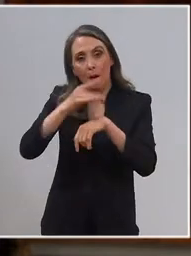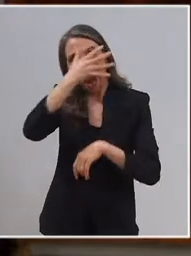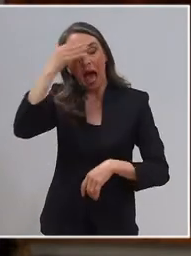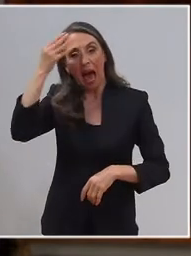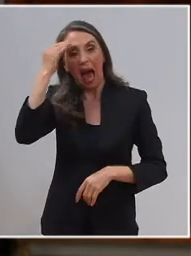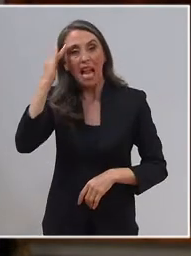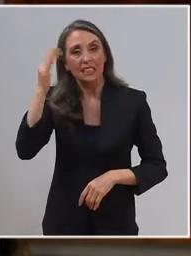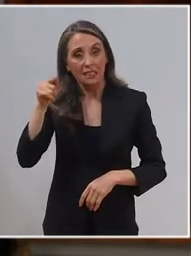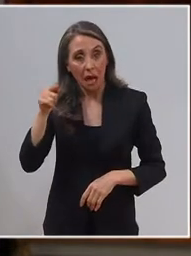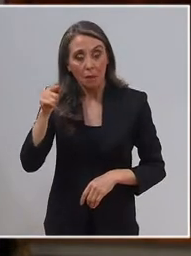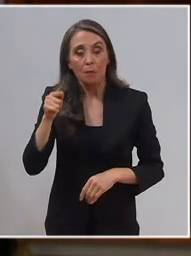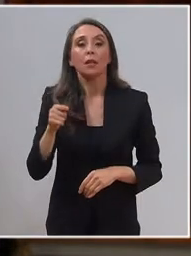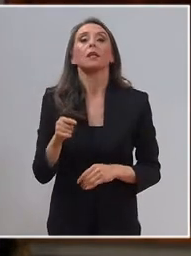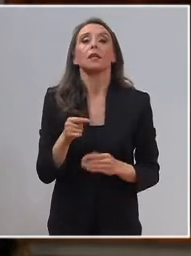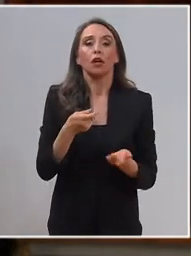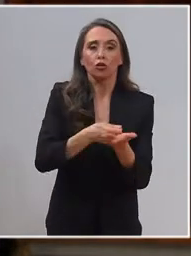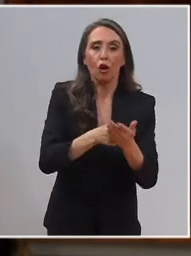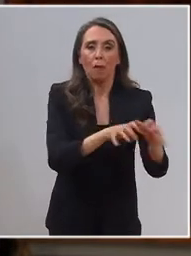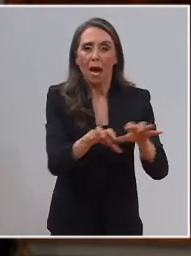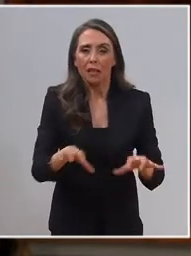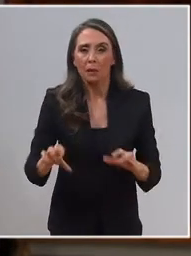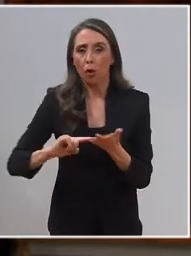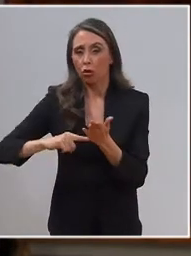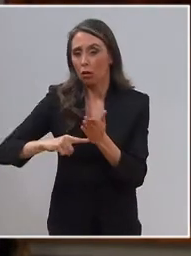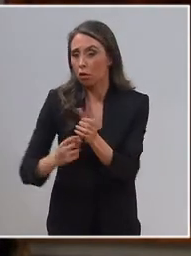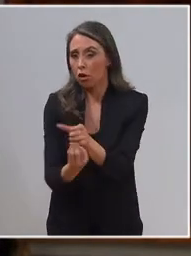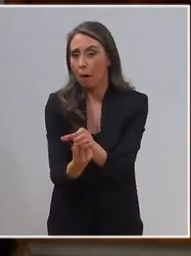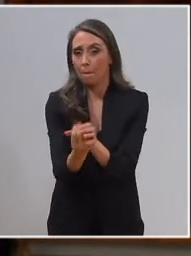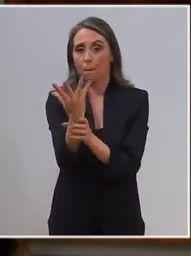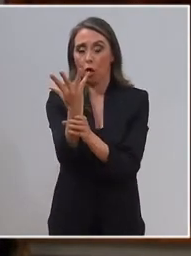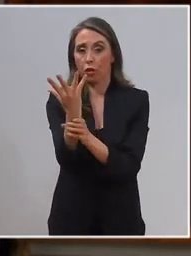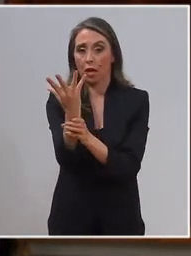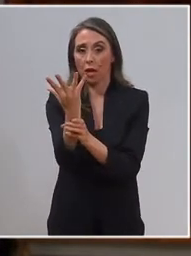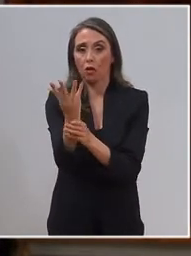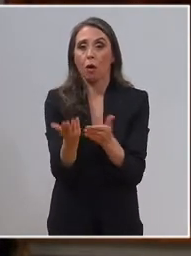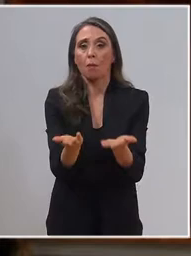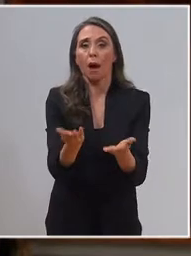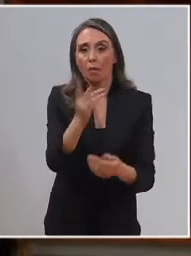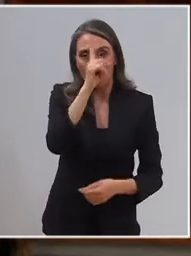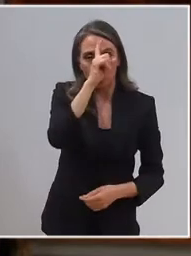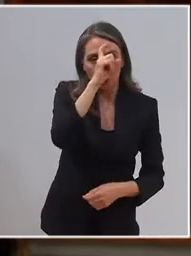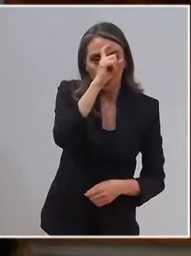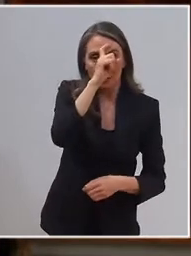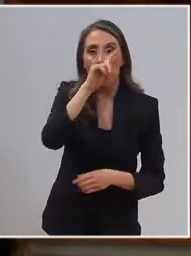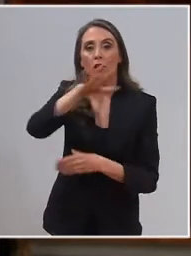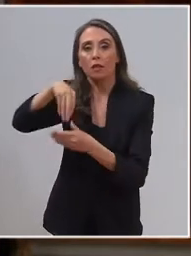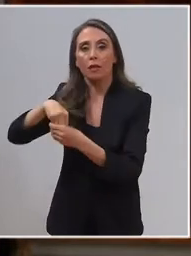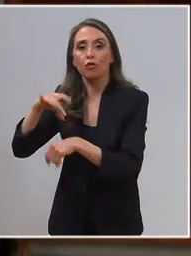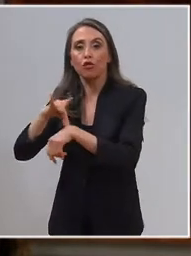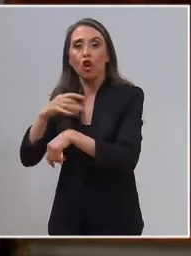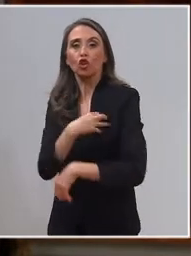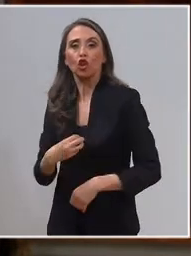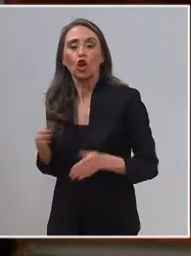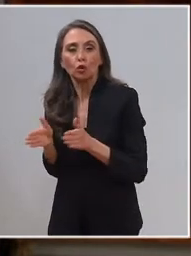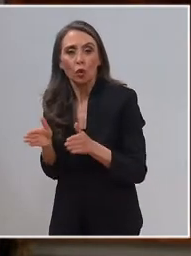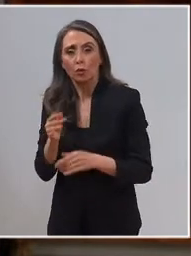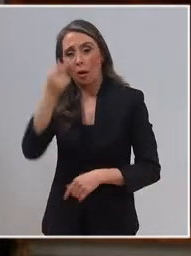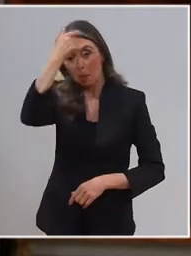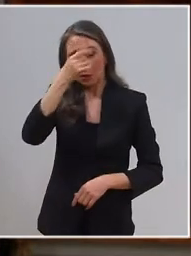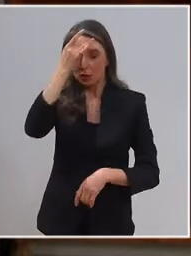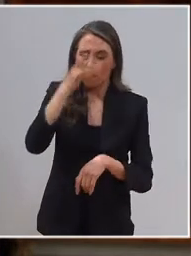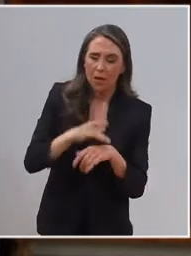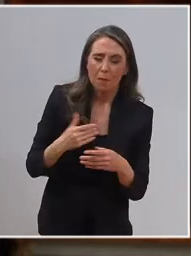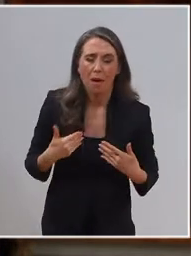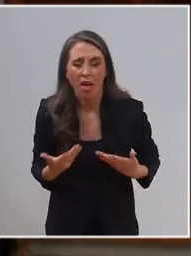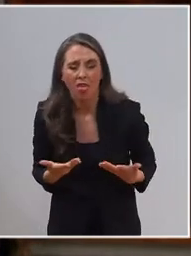incorporación de equipamiento y tecnología de punta a nuestros hospitales y consultorios. Porque cuando una persona está enferma,